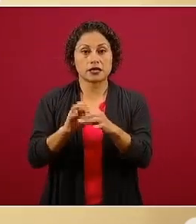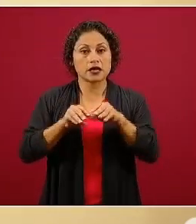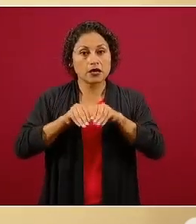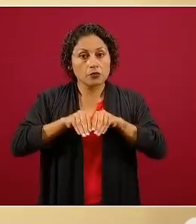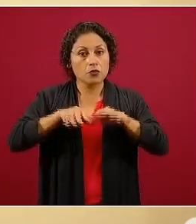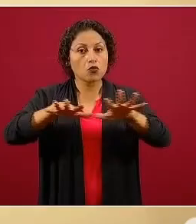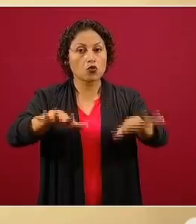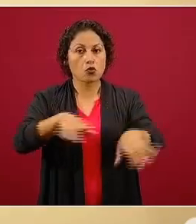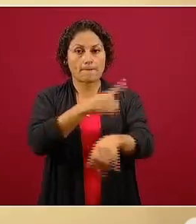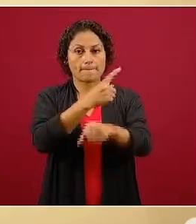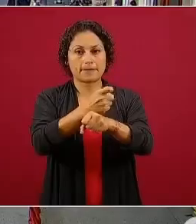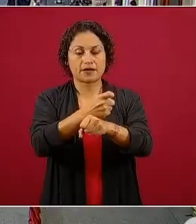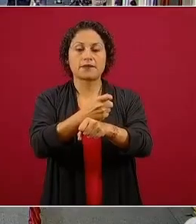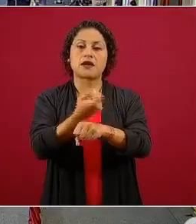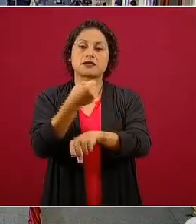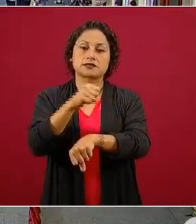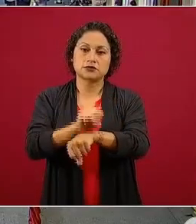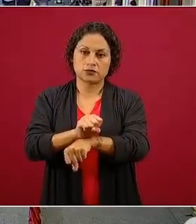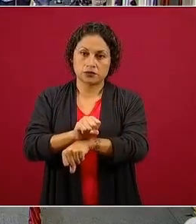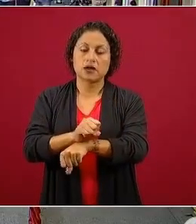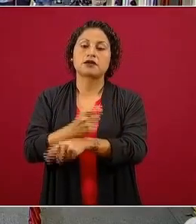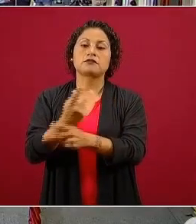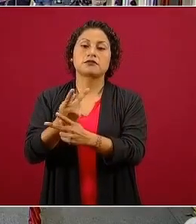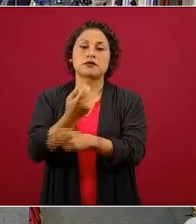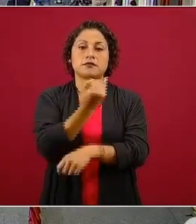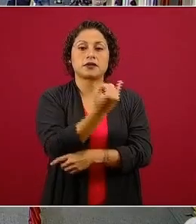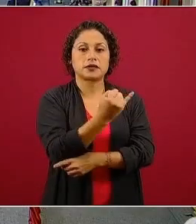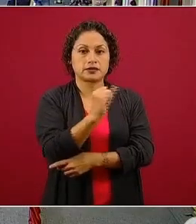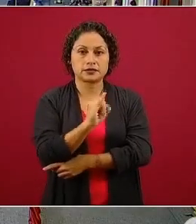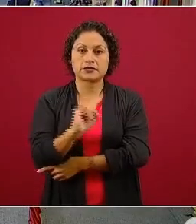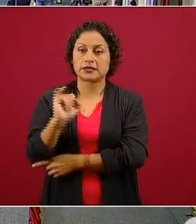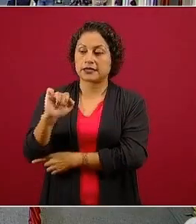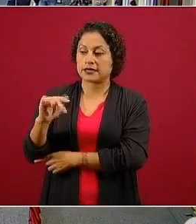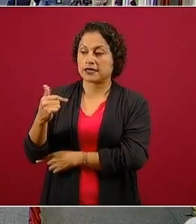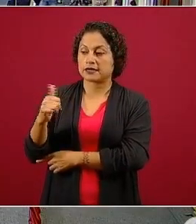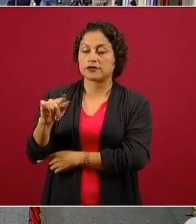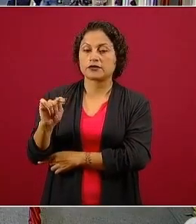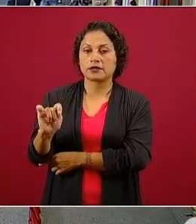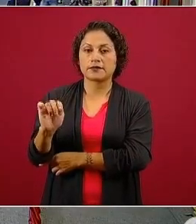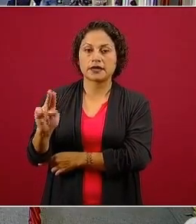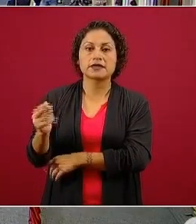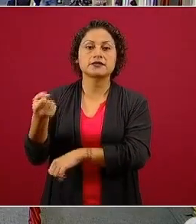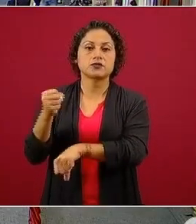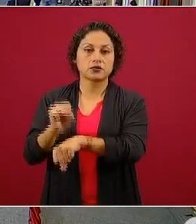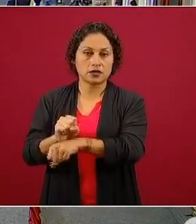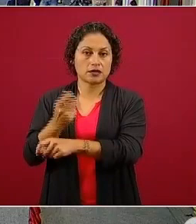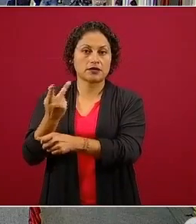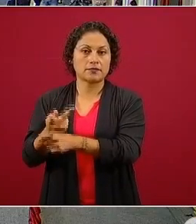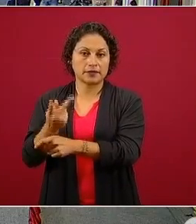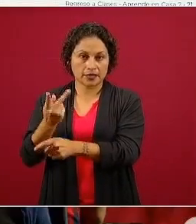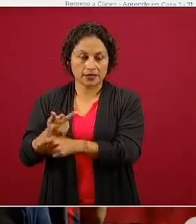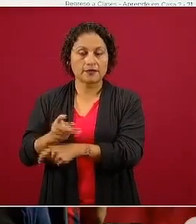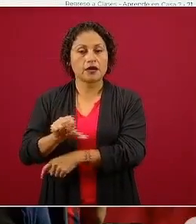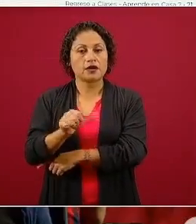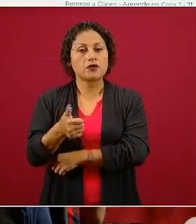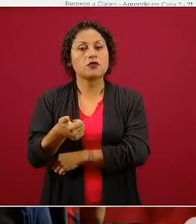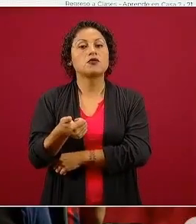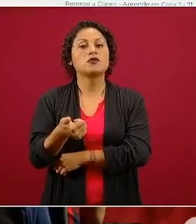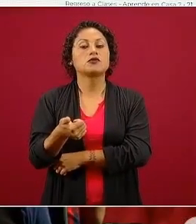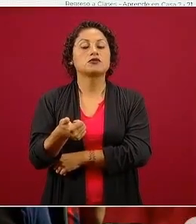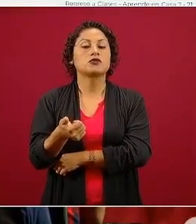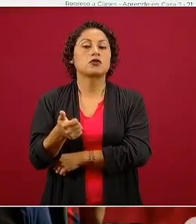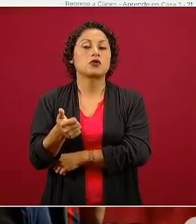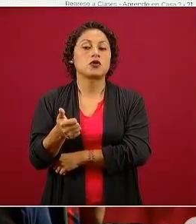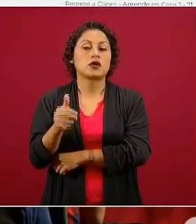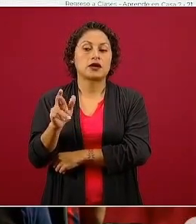e inicial, Ingenio TV, a secundaria y bachillerato y después Radio, Televisión y Cinematografía,